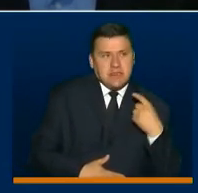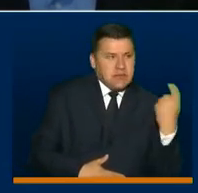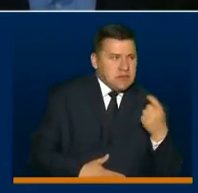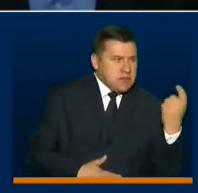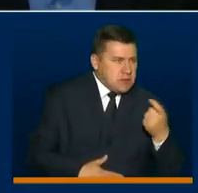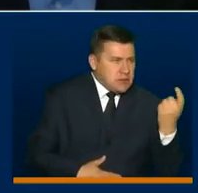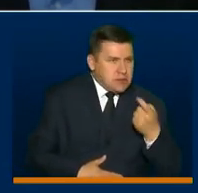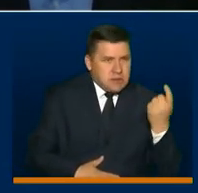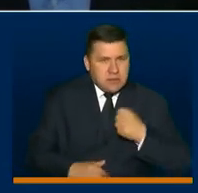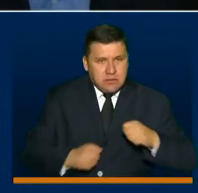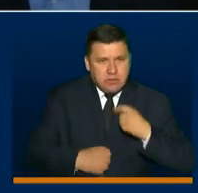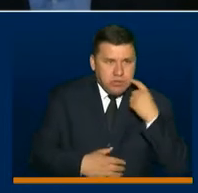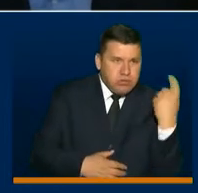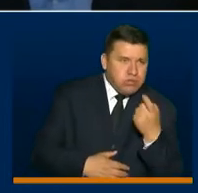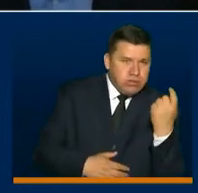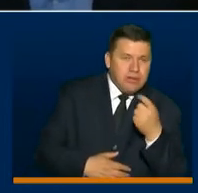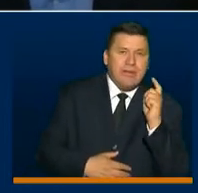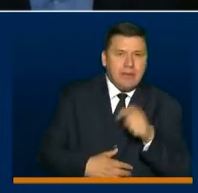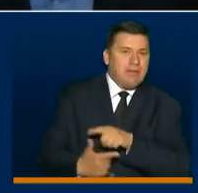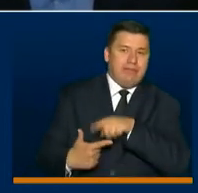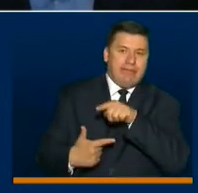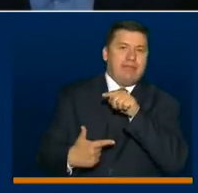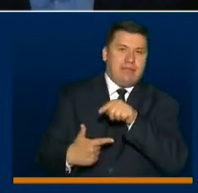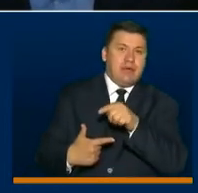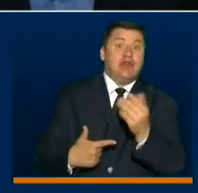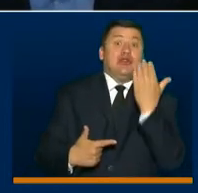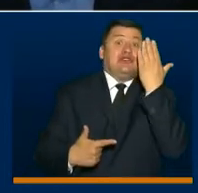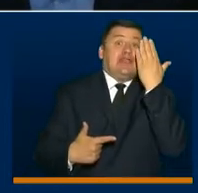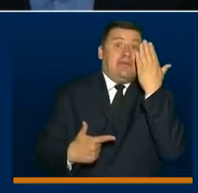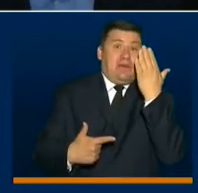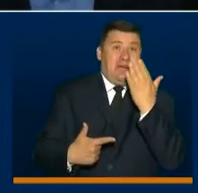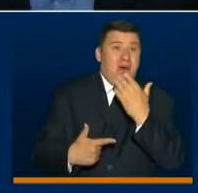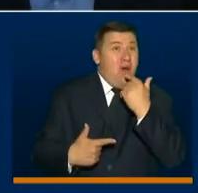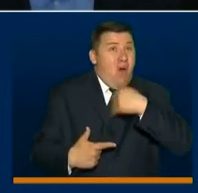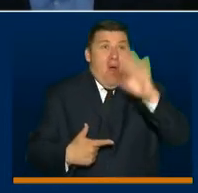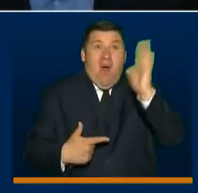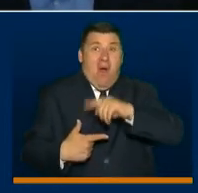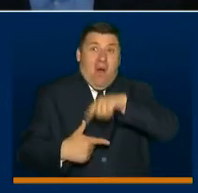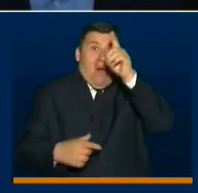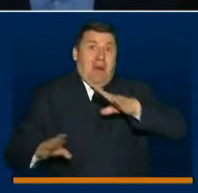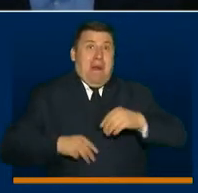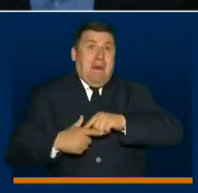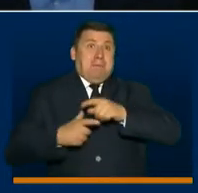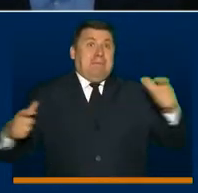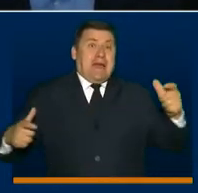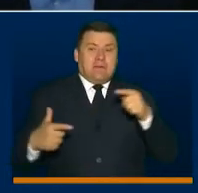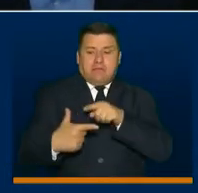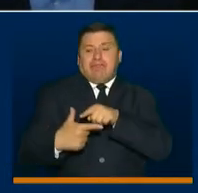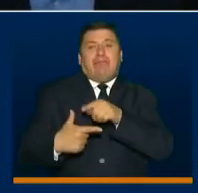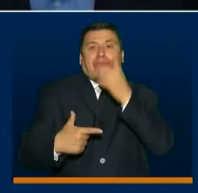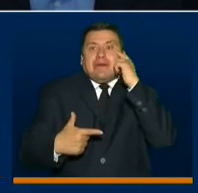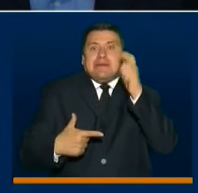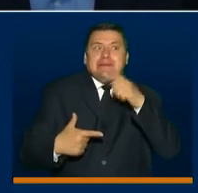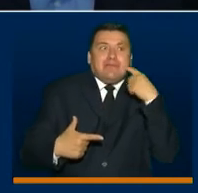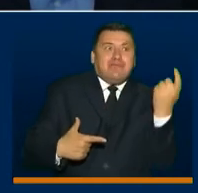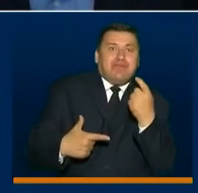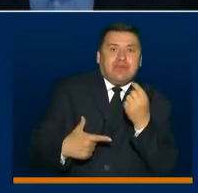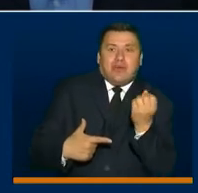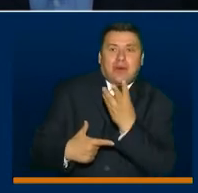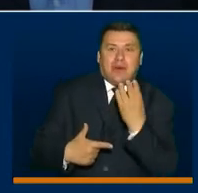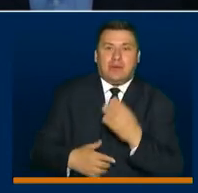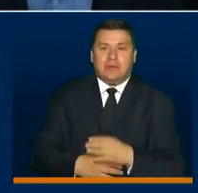búsqueda activa, esa búsqueda activa hay que verla como algo a favor en términos de poder actuar preventivamente y de manera oportuna?